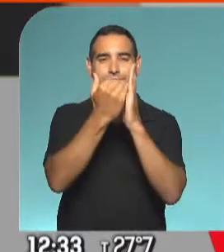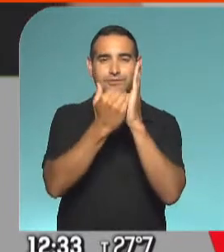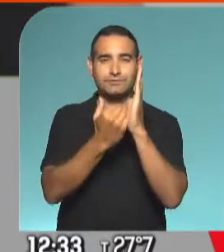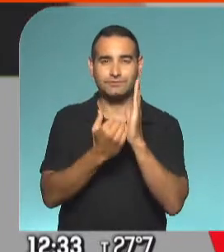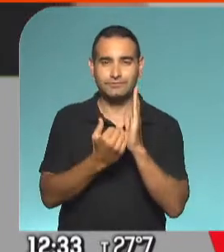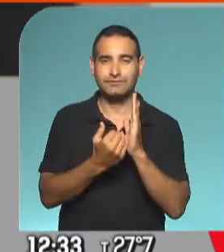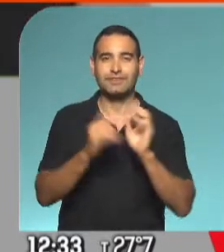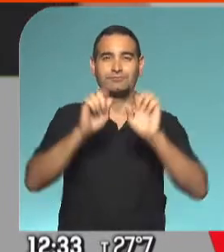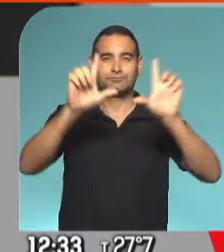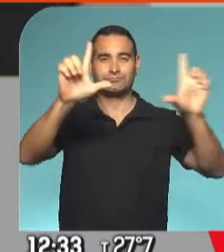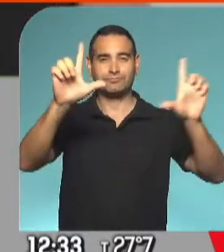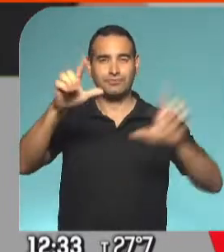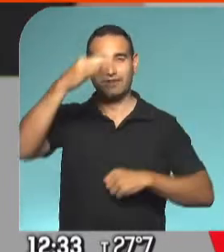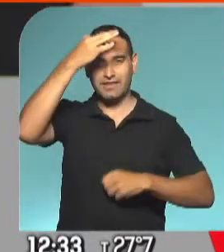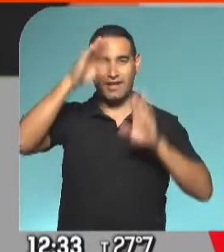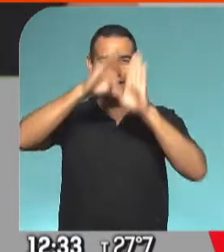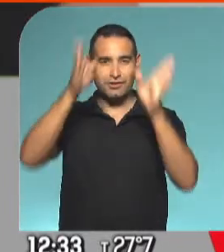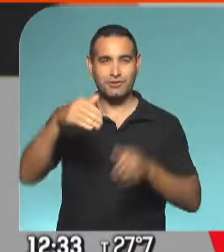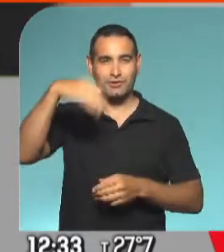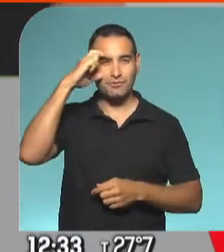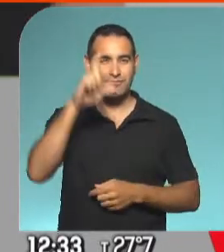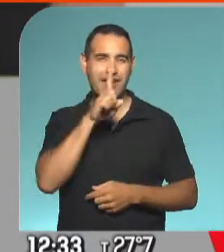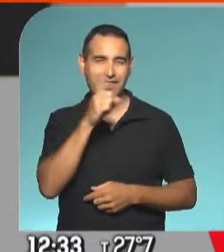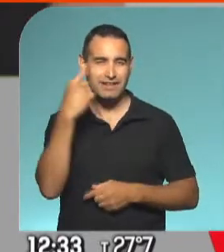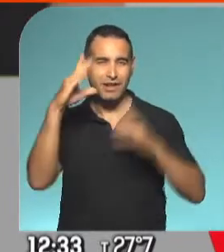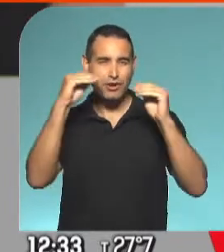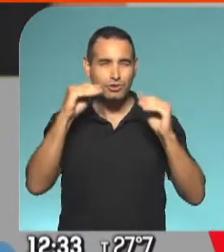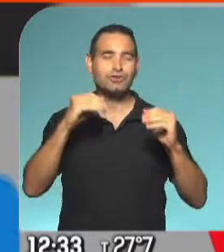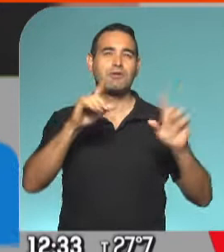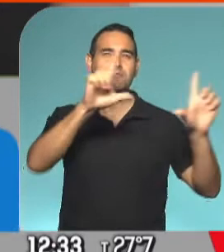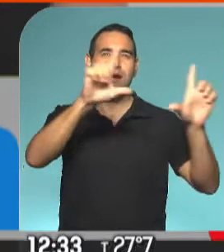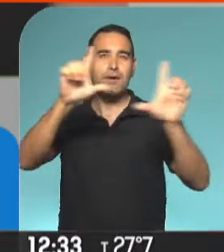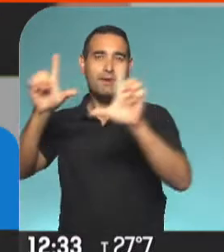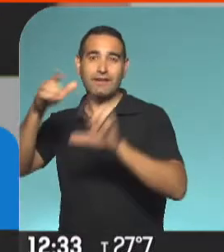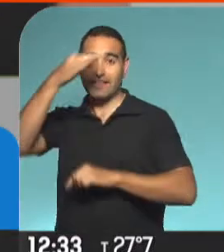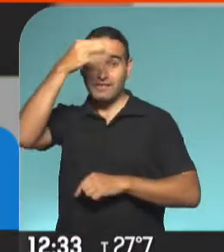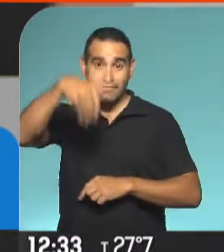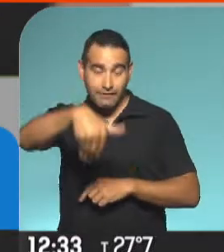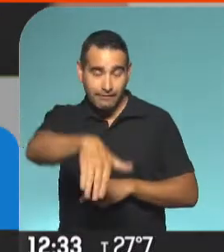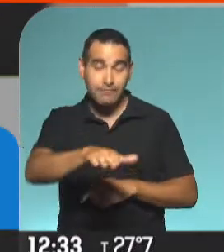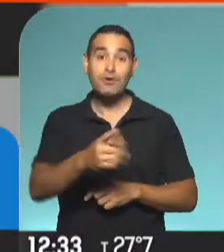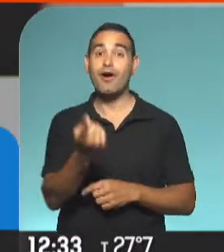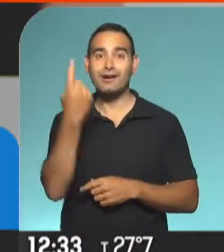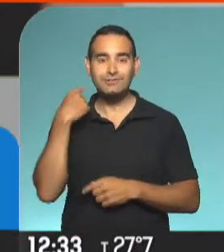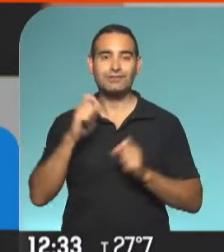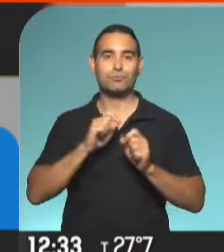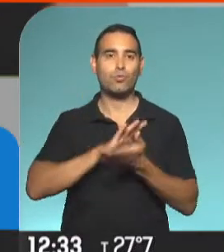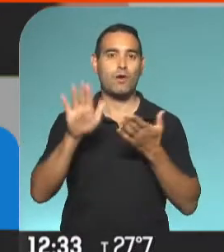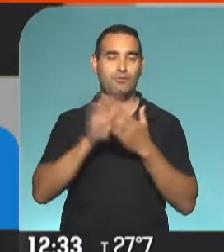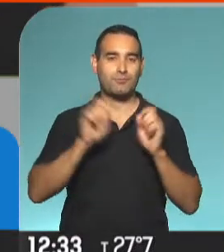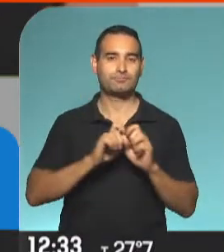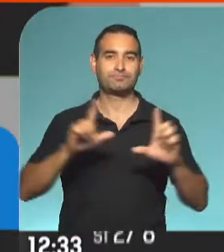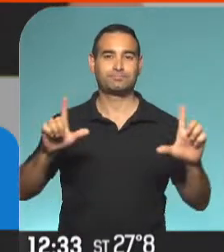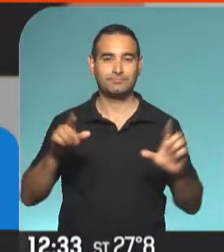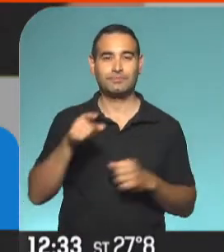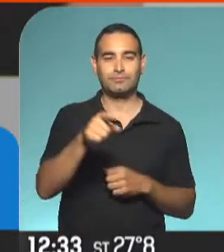marquesina del Teatro Metropolitansura anoche, con muchas de las obras que han de venir, pero ayer con el estreno esperado de